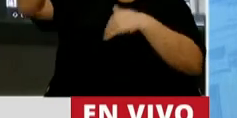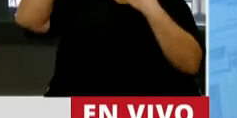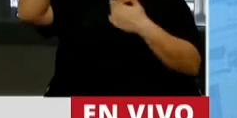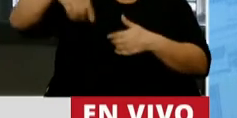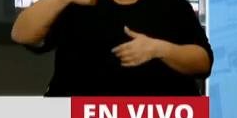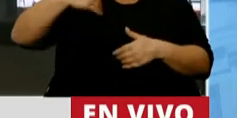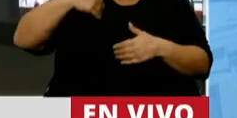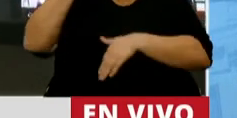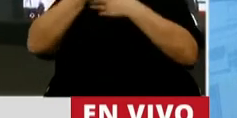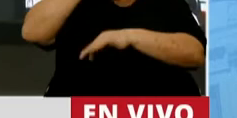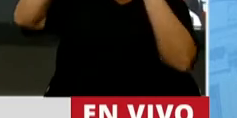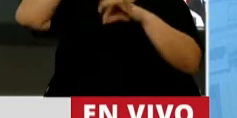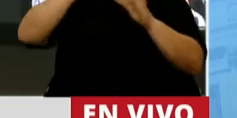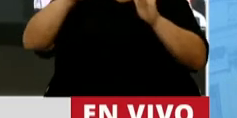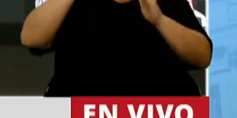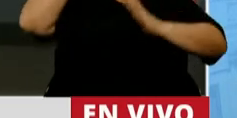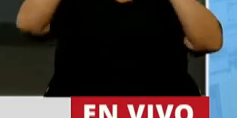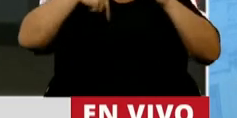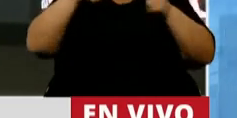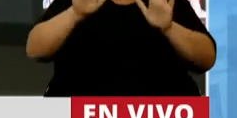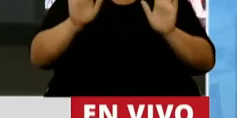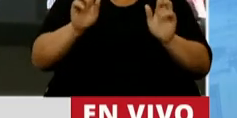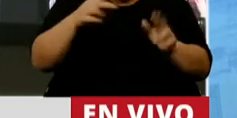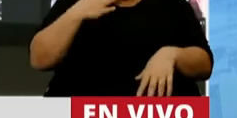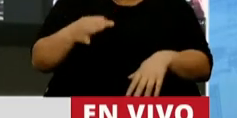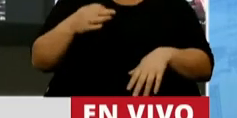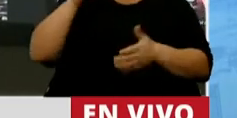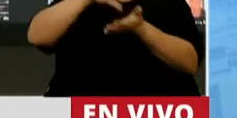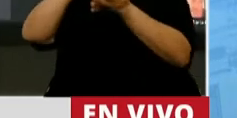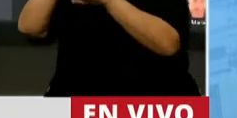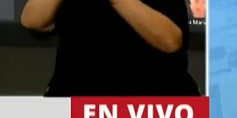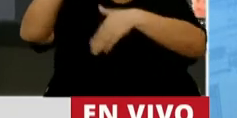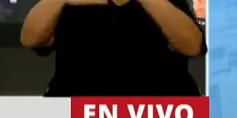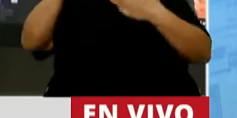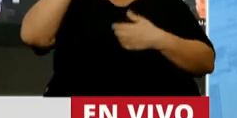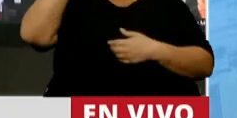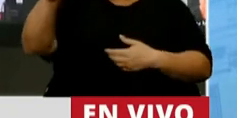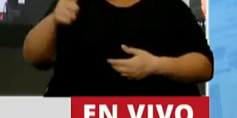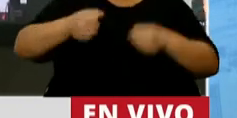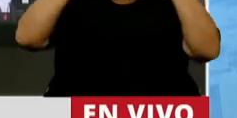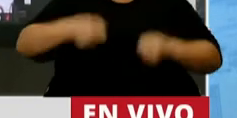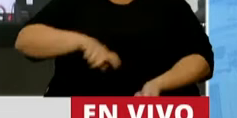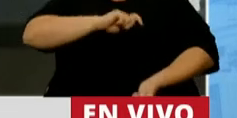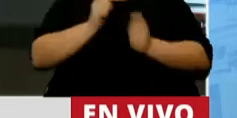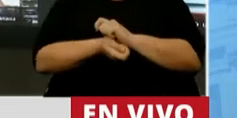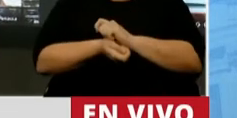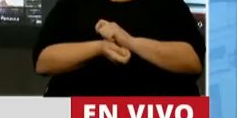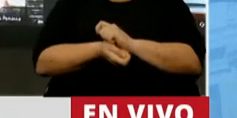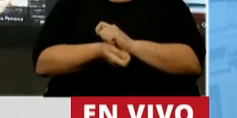argentinas. Puede ser idealista lo que expresó, pero en realidad los países que crecieron lo hicieron, se decidieron a cambiar.